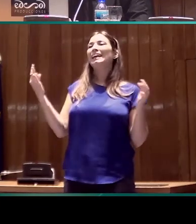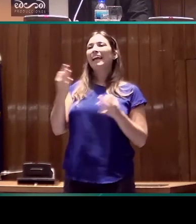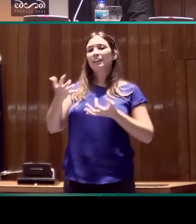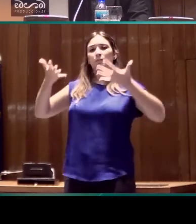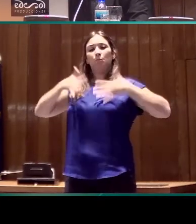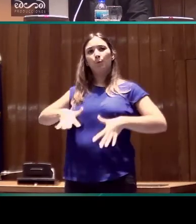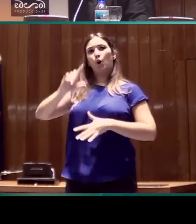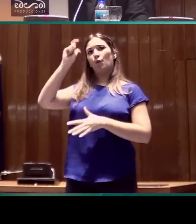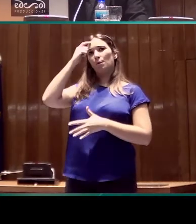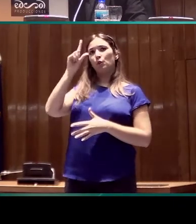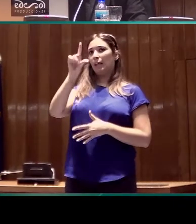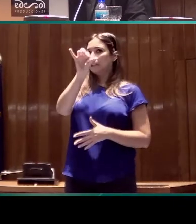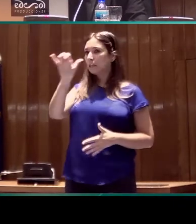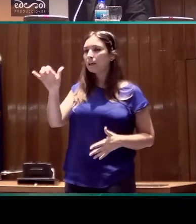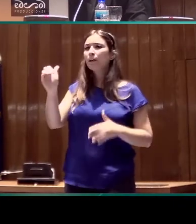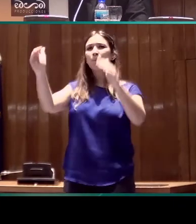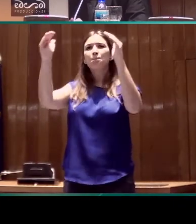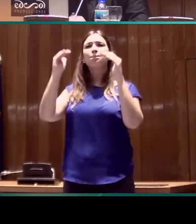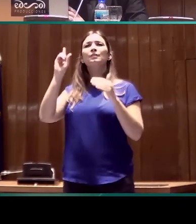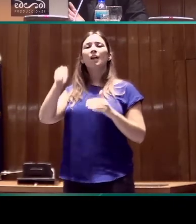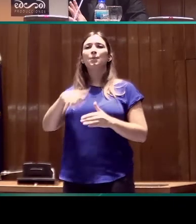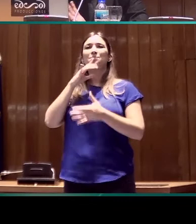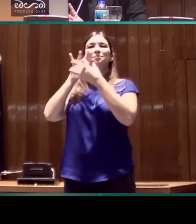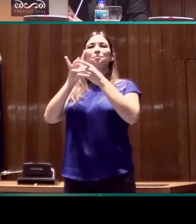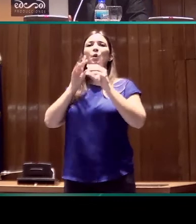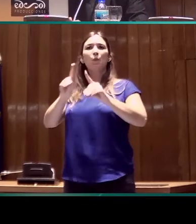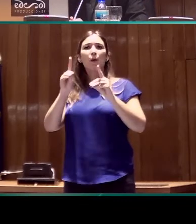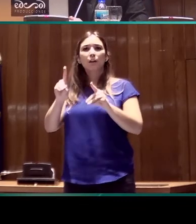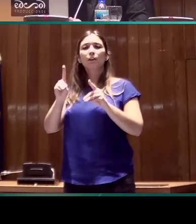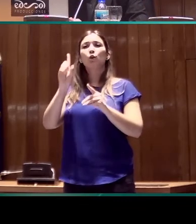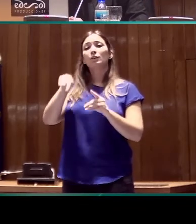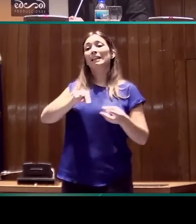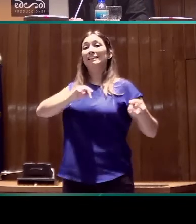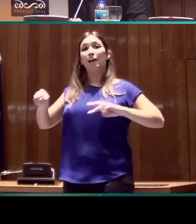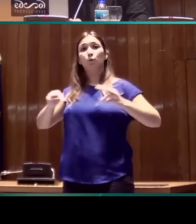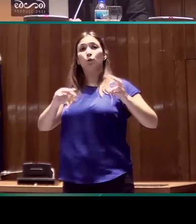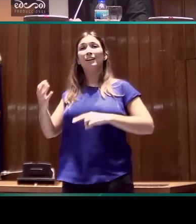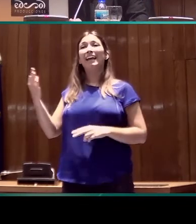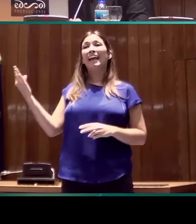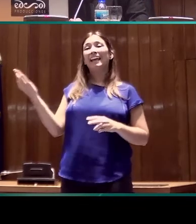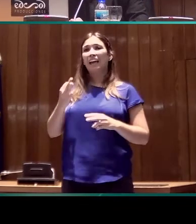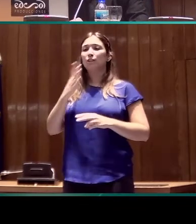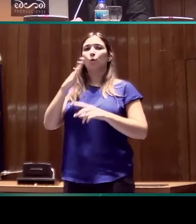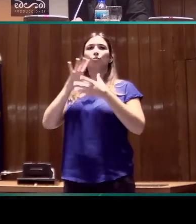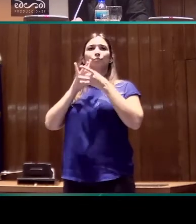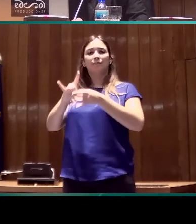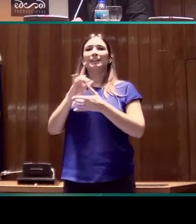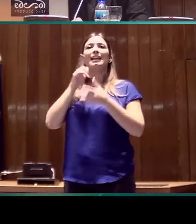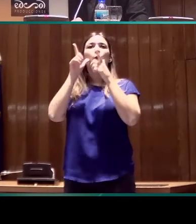conceptos en lengua de signos española, sobre implicaciones didácticas y traductológicas de la interferencia lingüística.